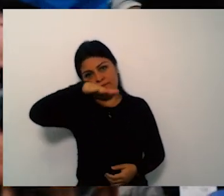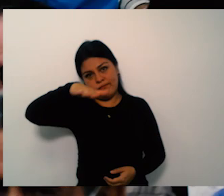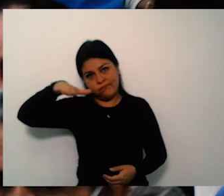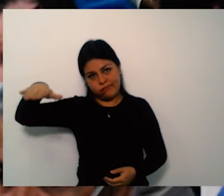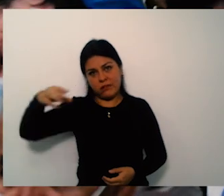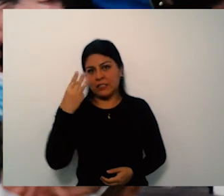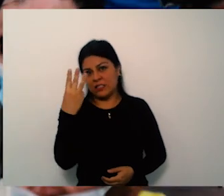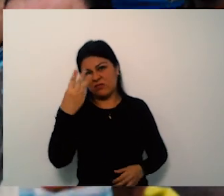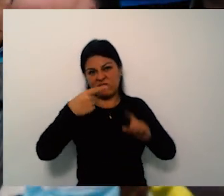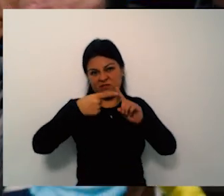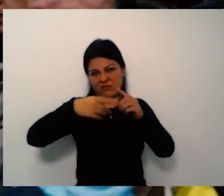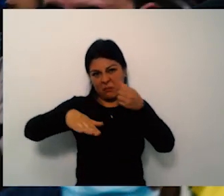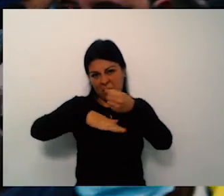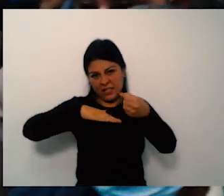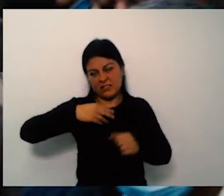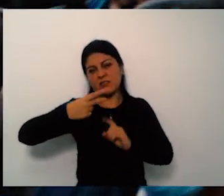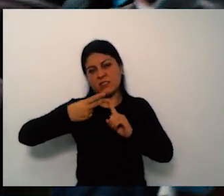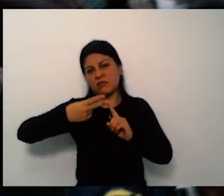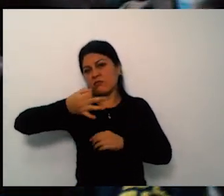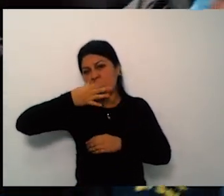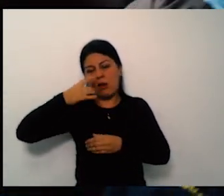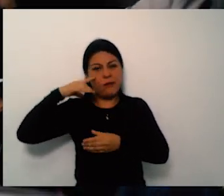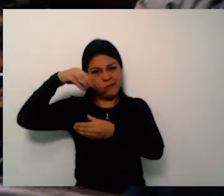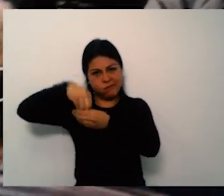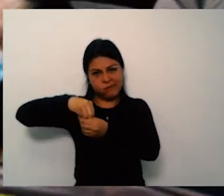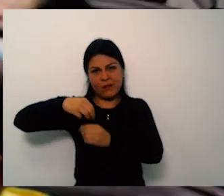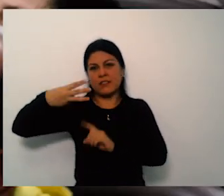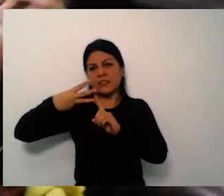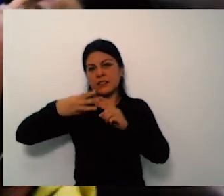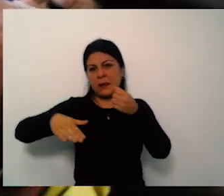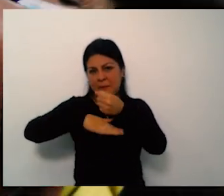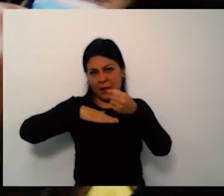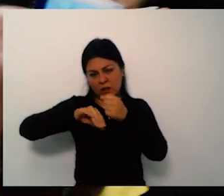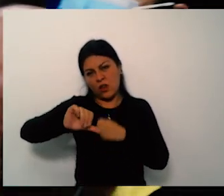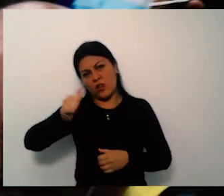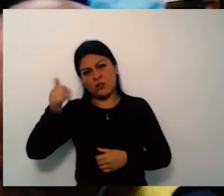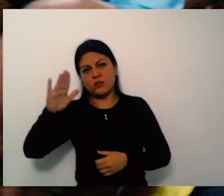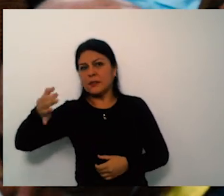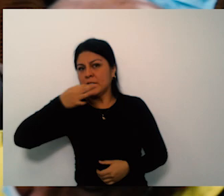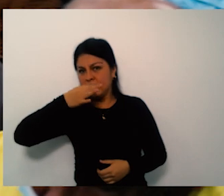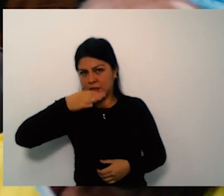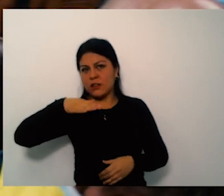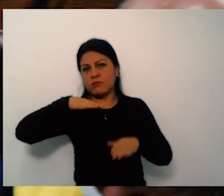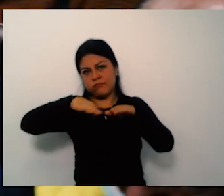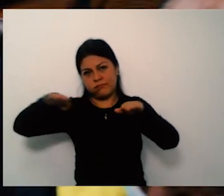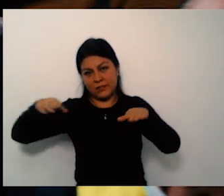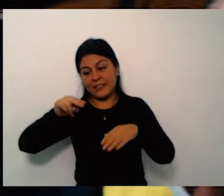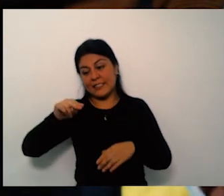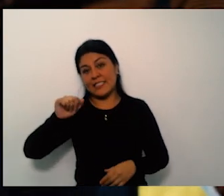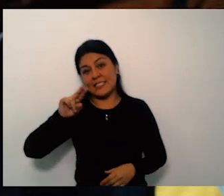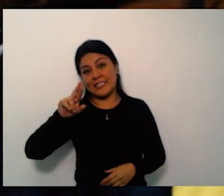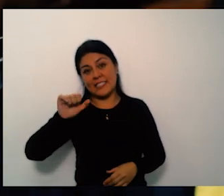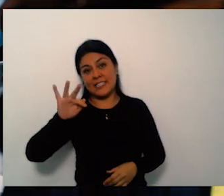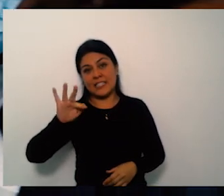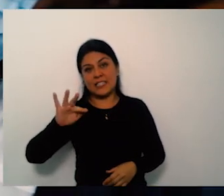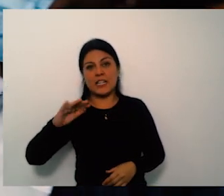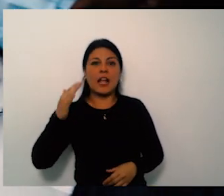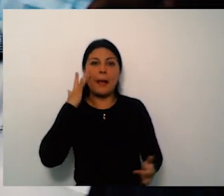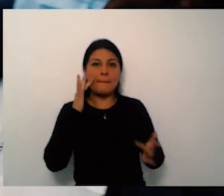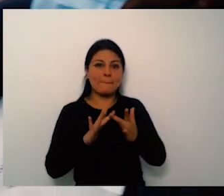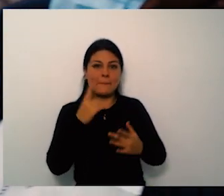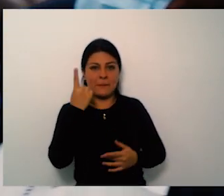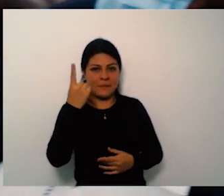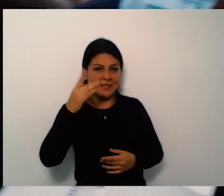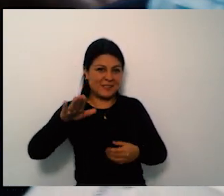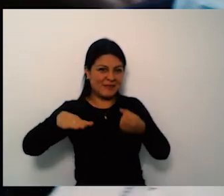especialidades básicas gracias doctor y al señor guillermo por su intervención ahorita damos paso a la